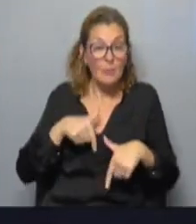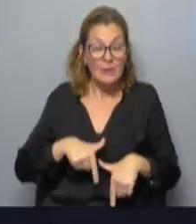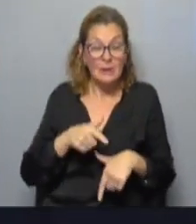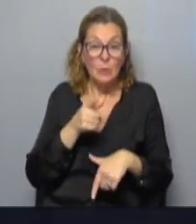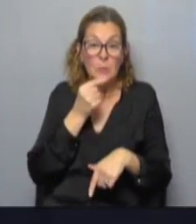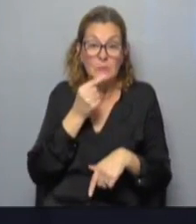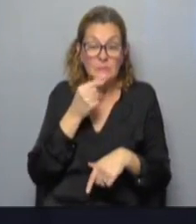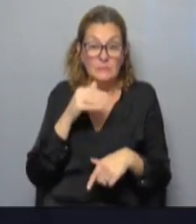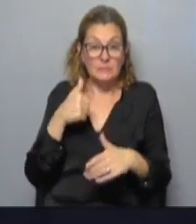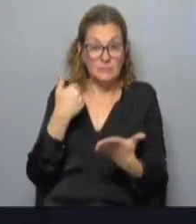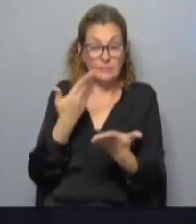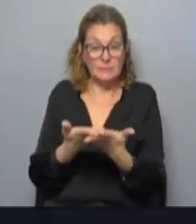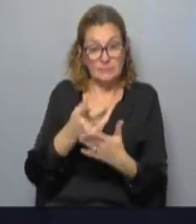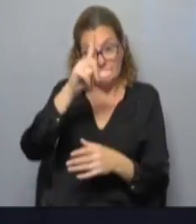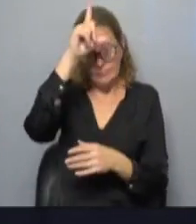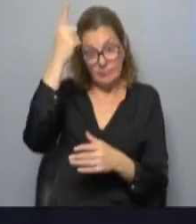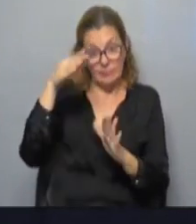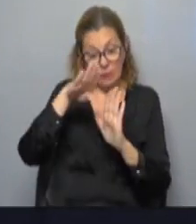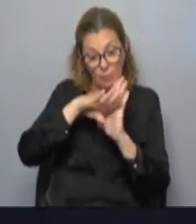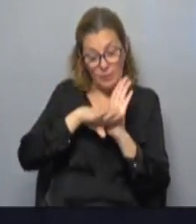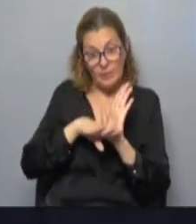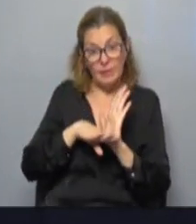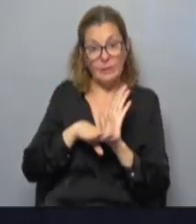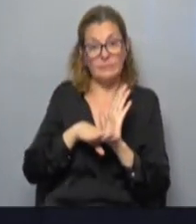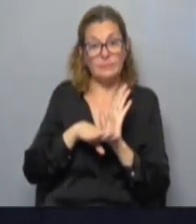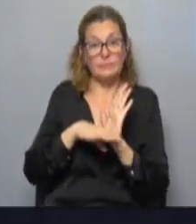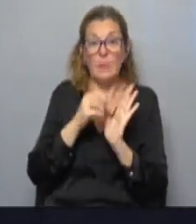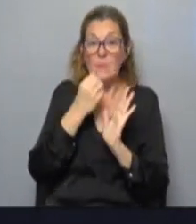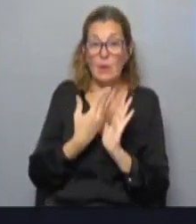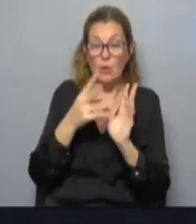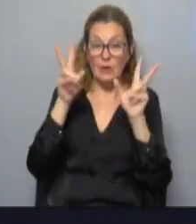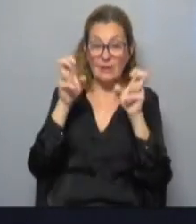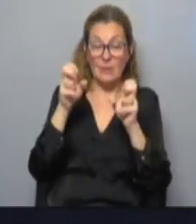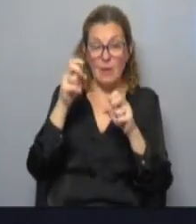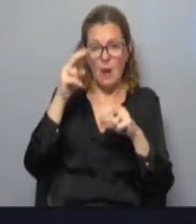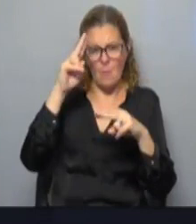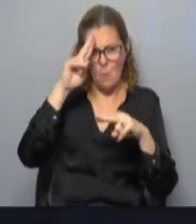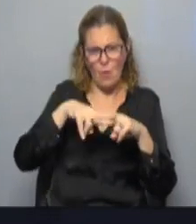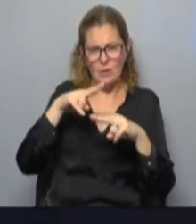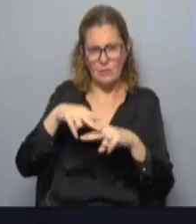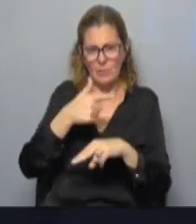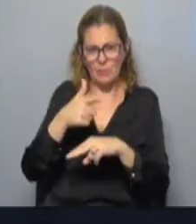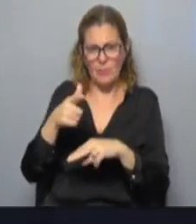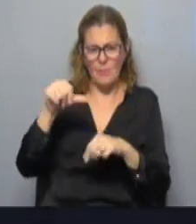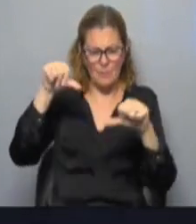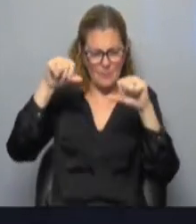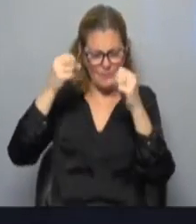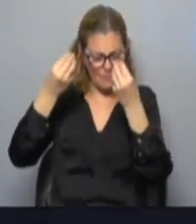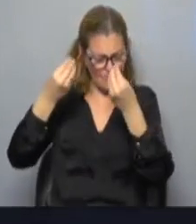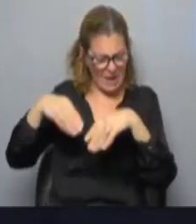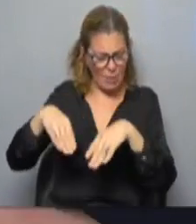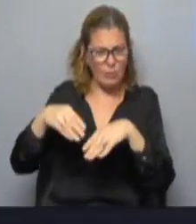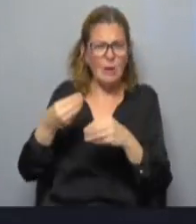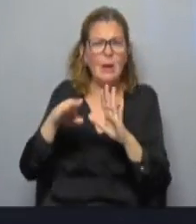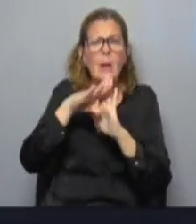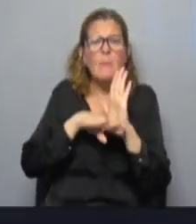Heber fue a entregarle a la calle Pó un conjunto de medidas para mejorar el tema de los homicidios. En vez de mejorar, empeoró. ¿Cuál